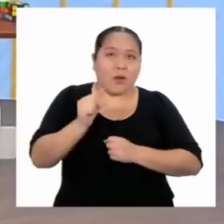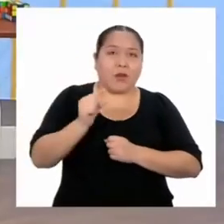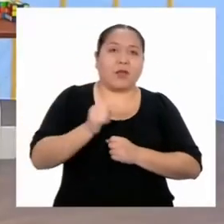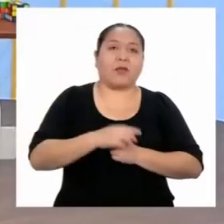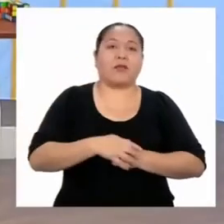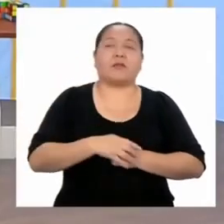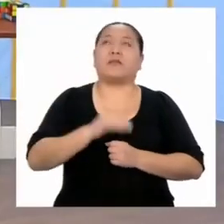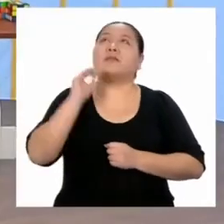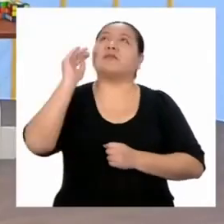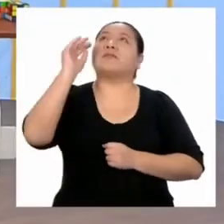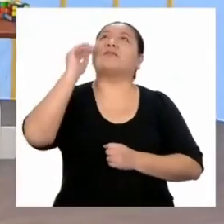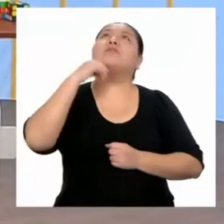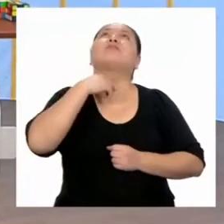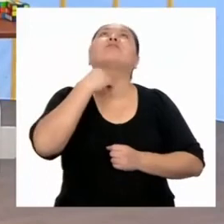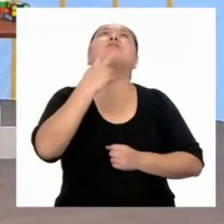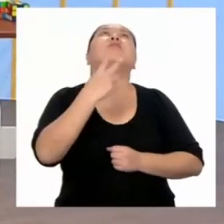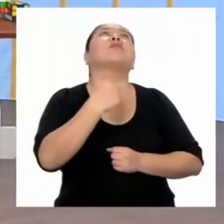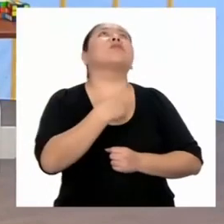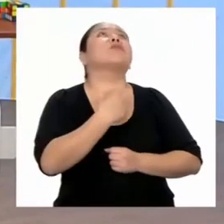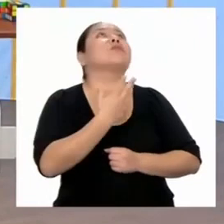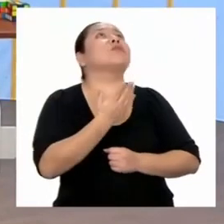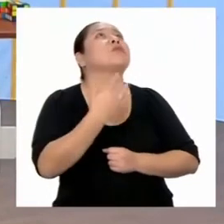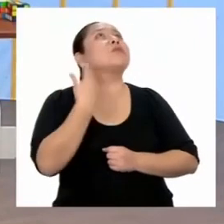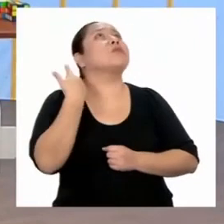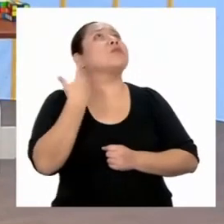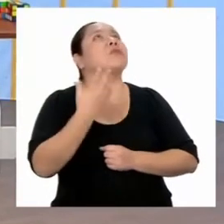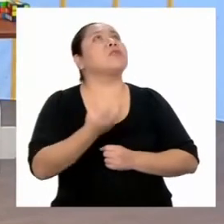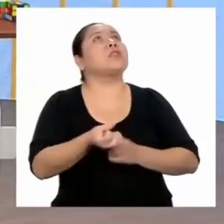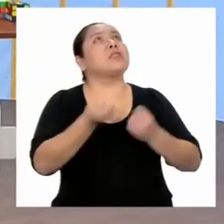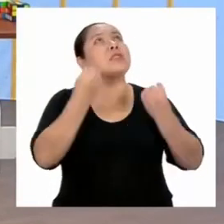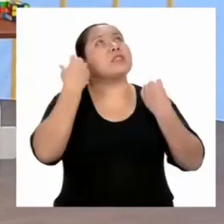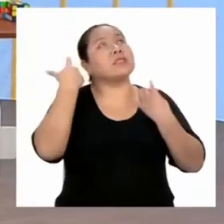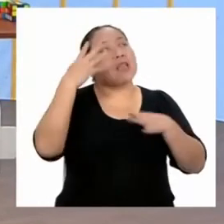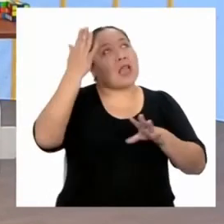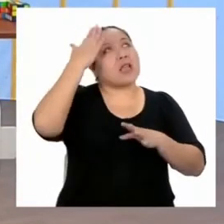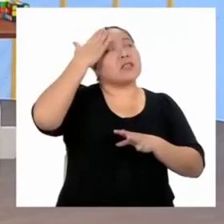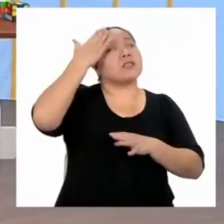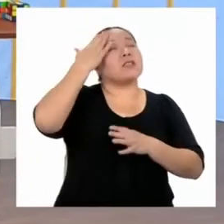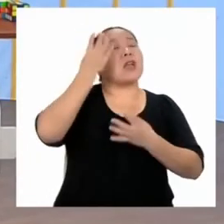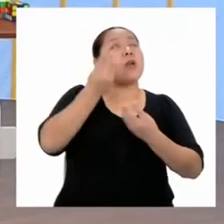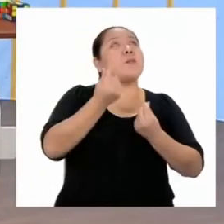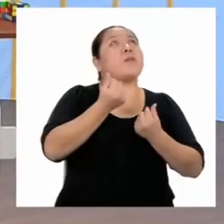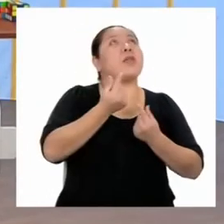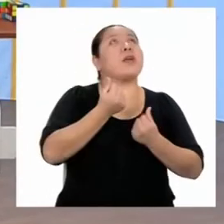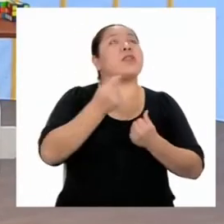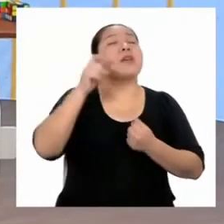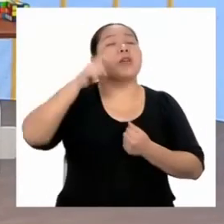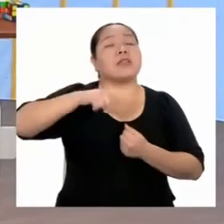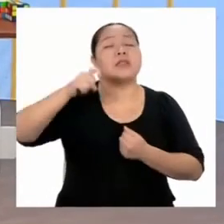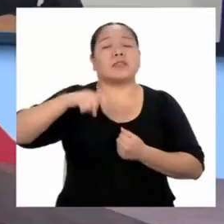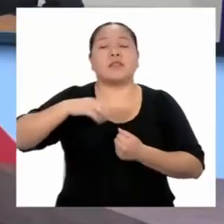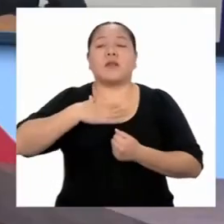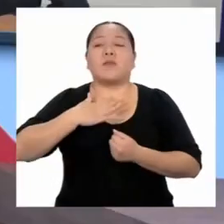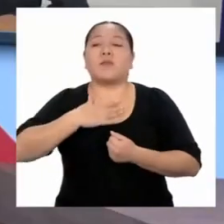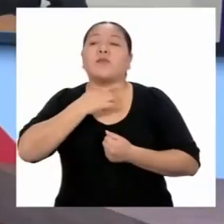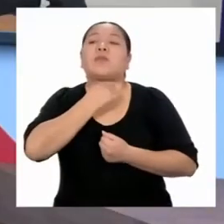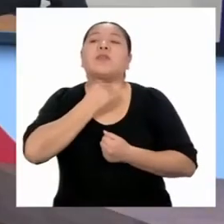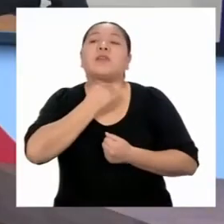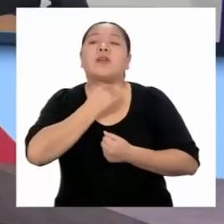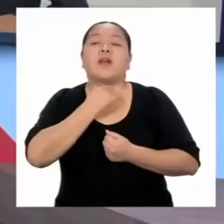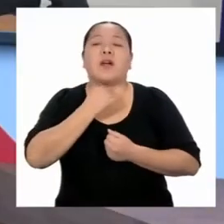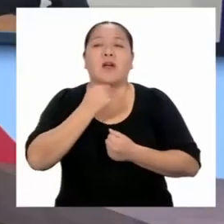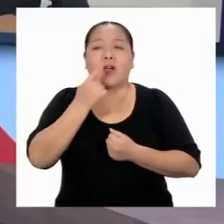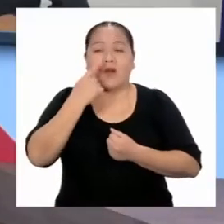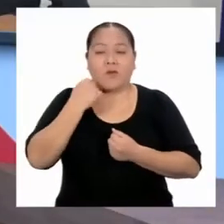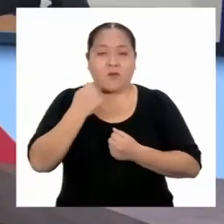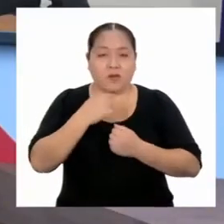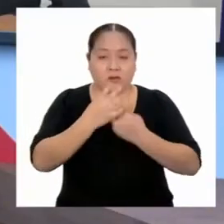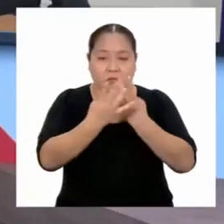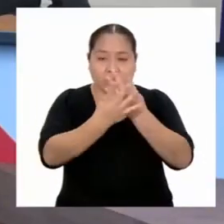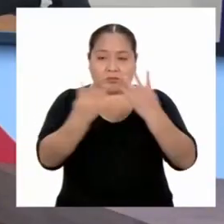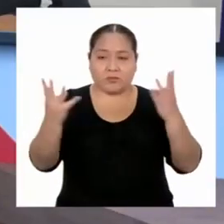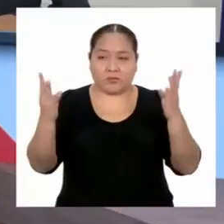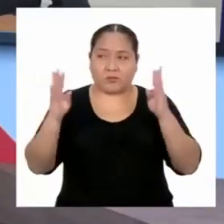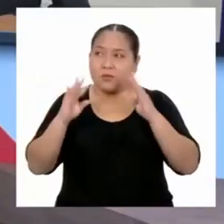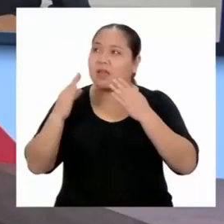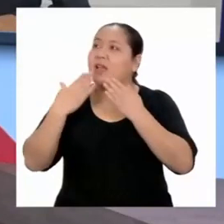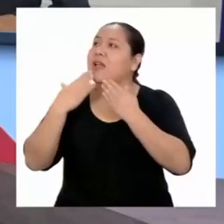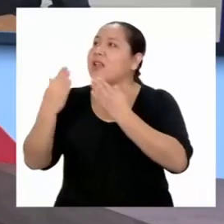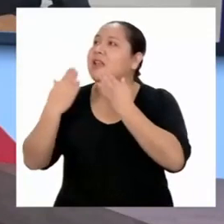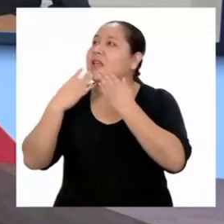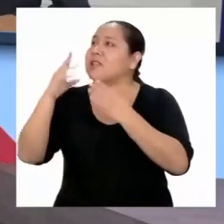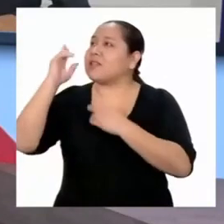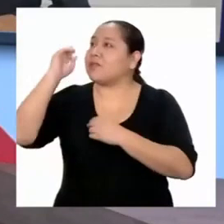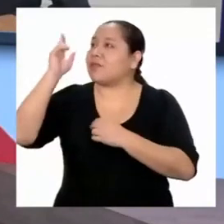Señor de la voz misteriosa, ya sé cuánto dinero necesita mi abuelo para acercar su terreno. Gracias, profesor, por